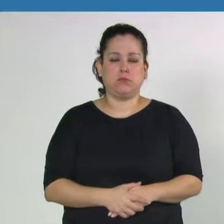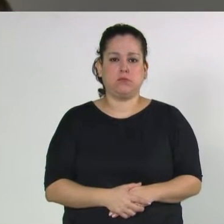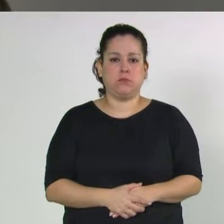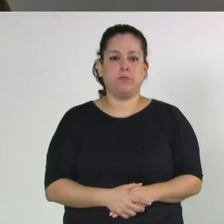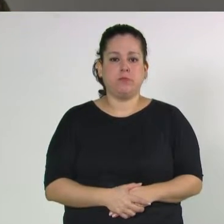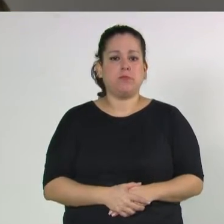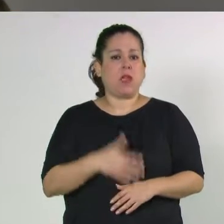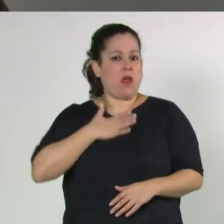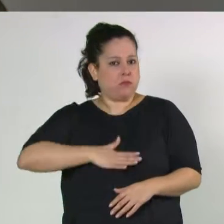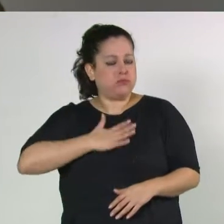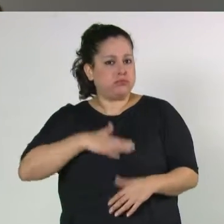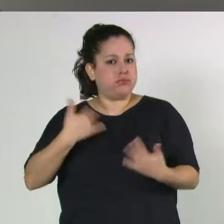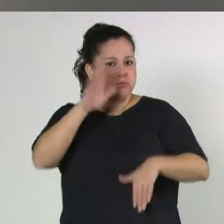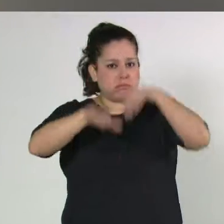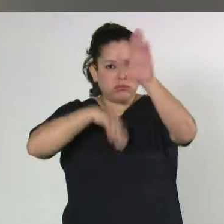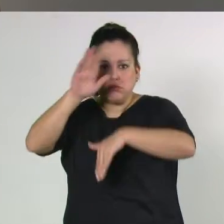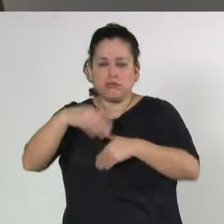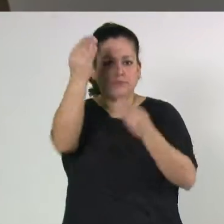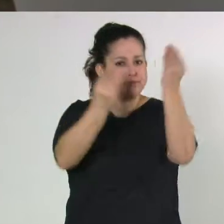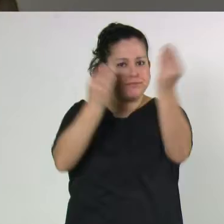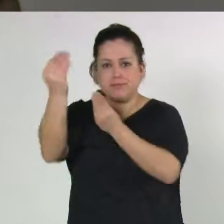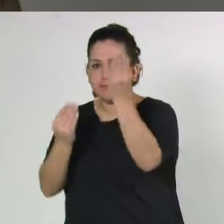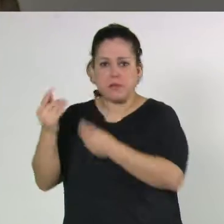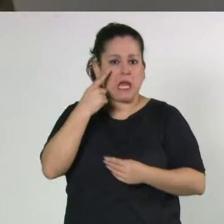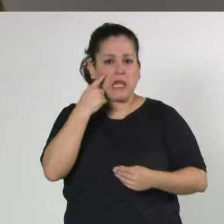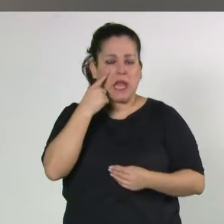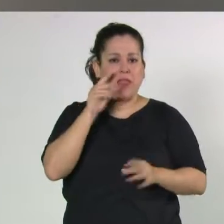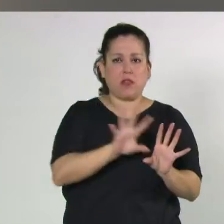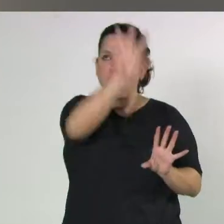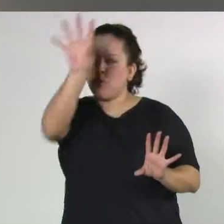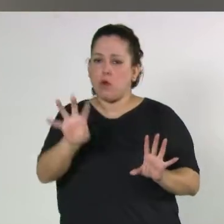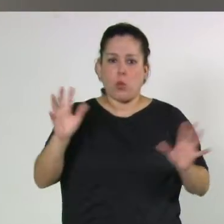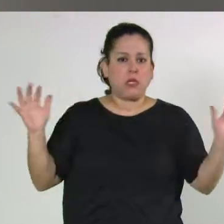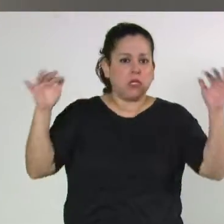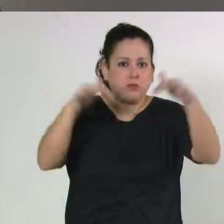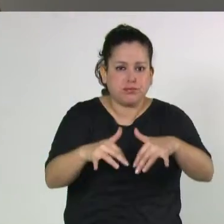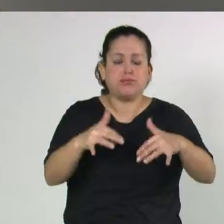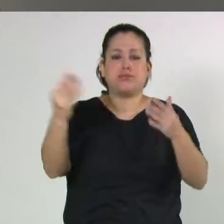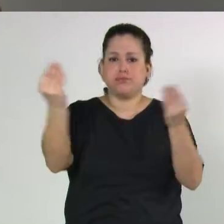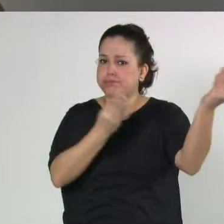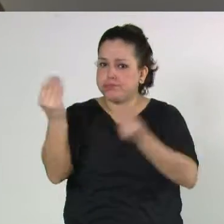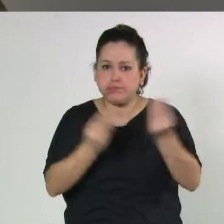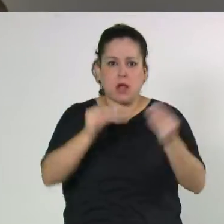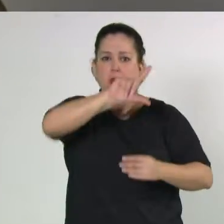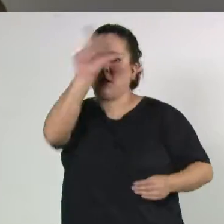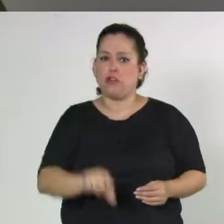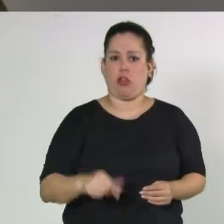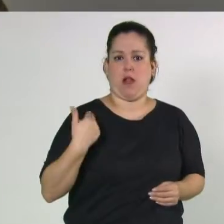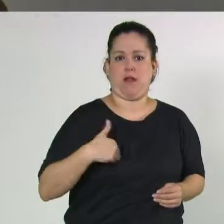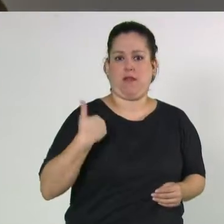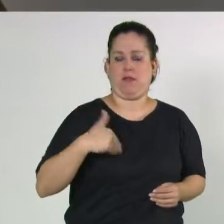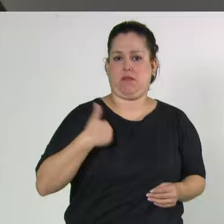Celebrar la enorme convocatoria que tuvo con intendentes en representación de otros cientos de intendentes de todas las provincias argentinas,